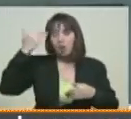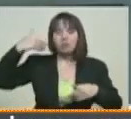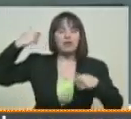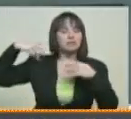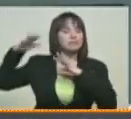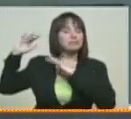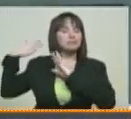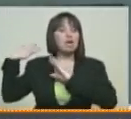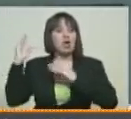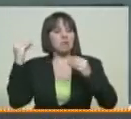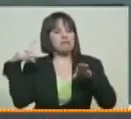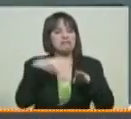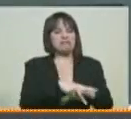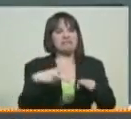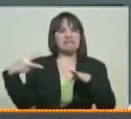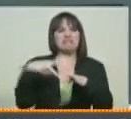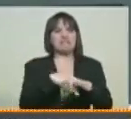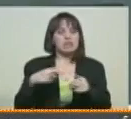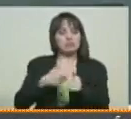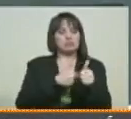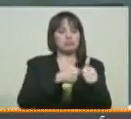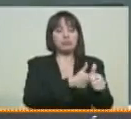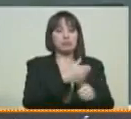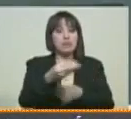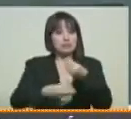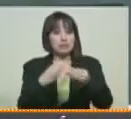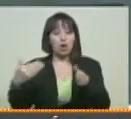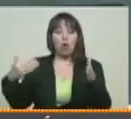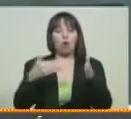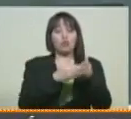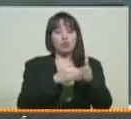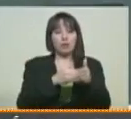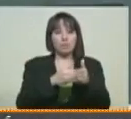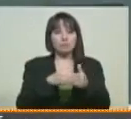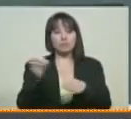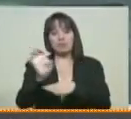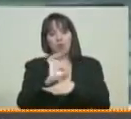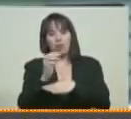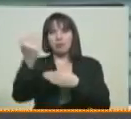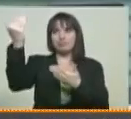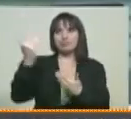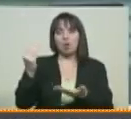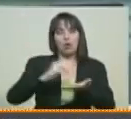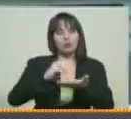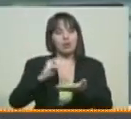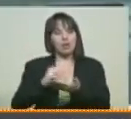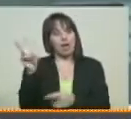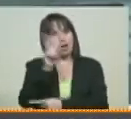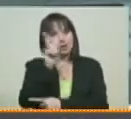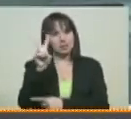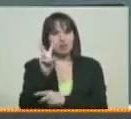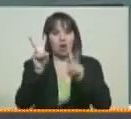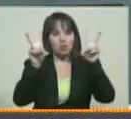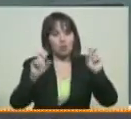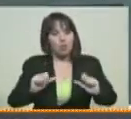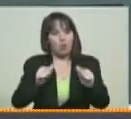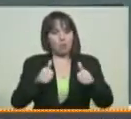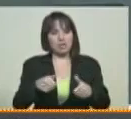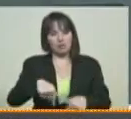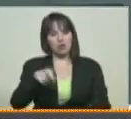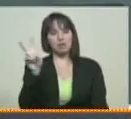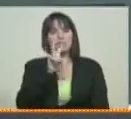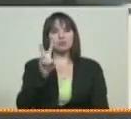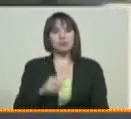rotos, la xenofobia y el acoso del que fueron víctimas. Con maleta en mano, emprenden un nuevo camino en la tierra que los vio nacer. Venezuela.